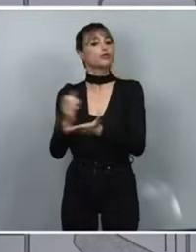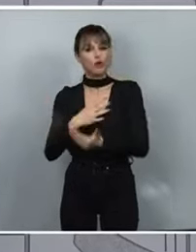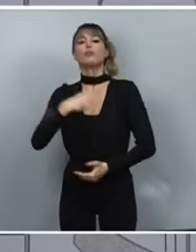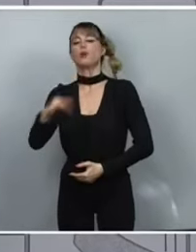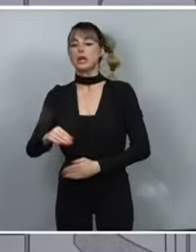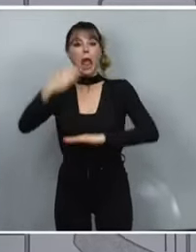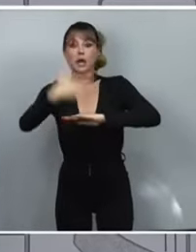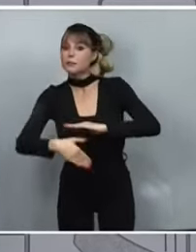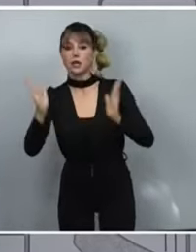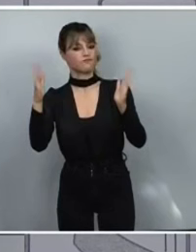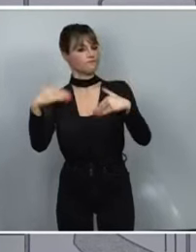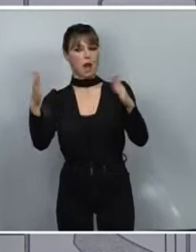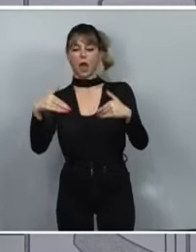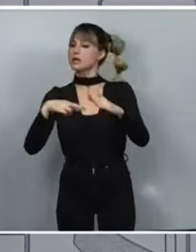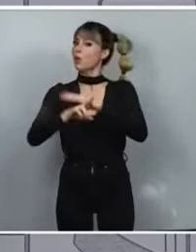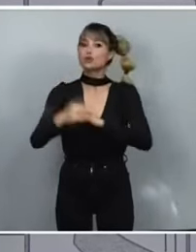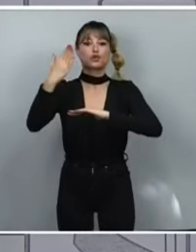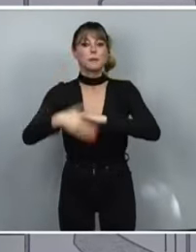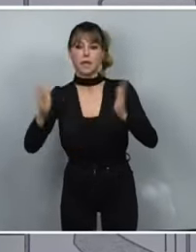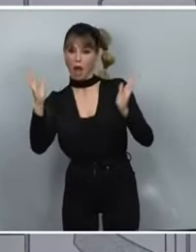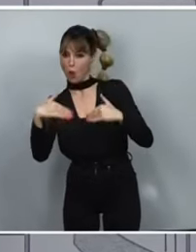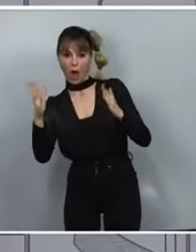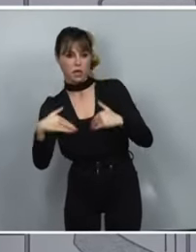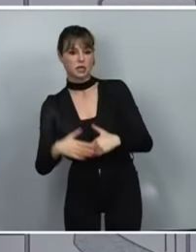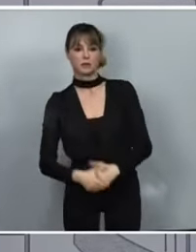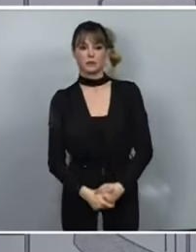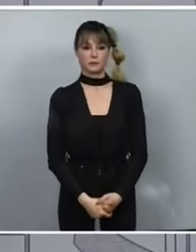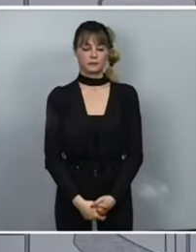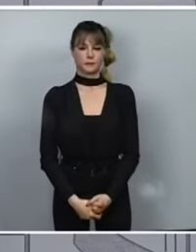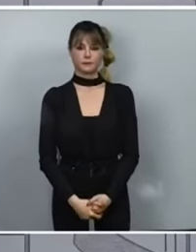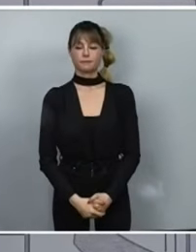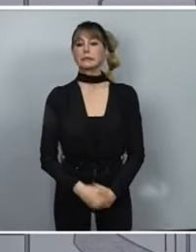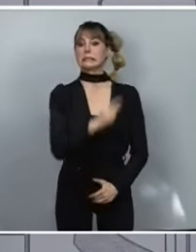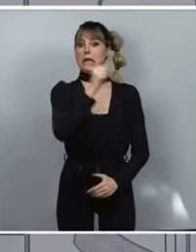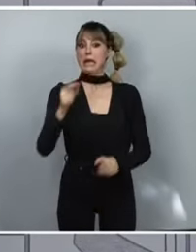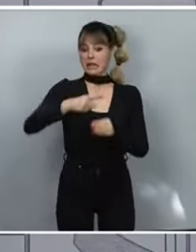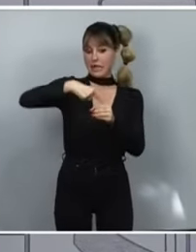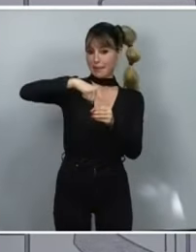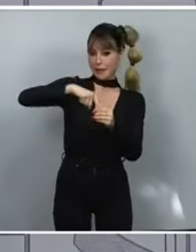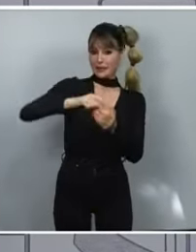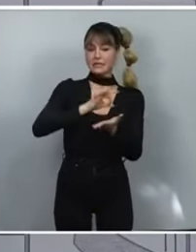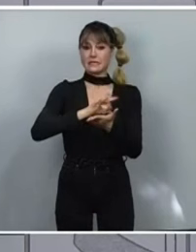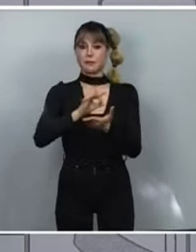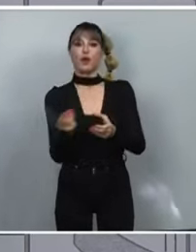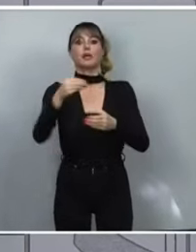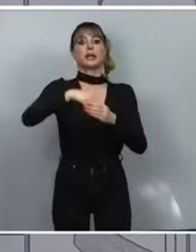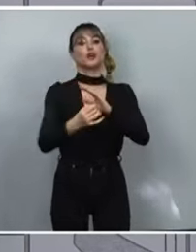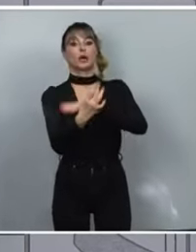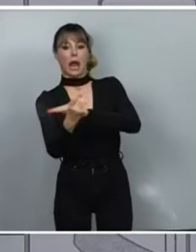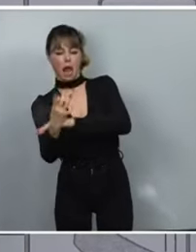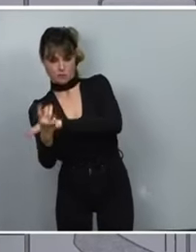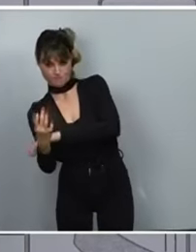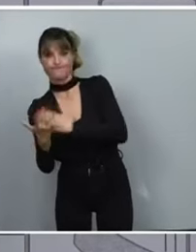sin límite alguno de recursos. Y que se han creado ya 100 plazas de servidores públicos interinos que se